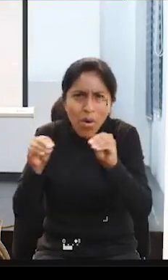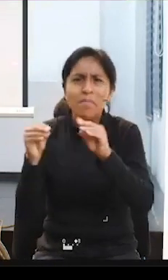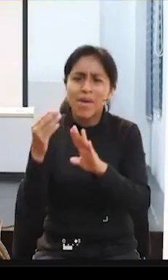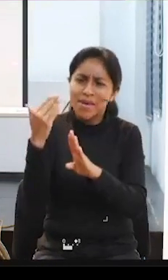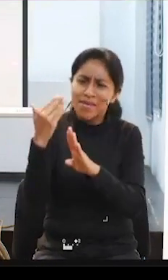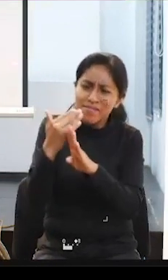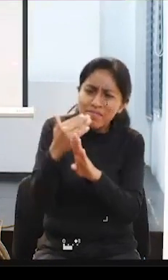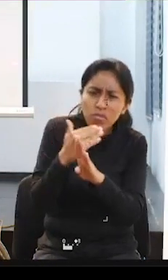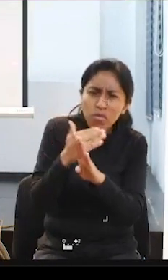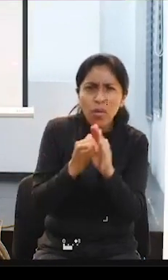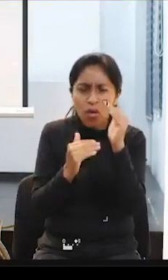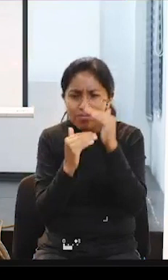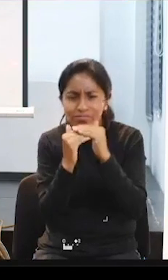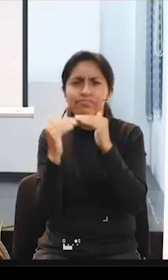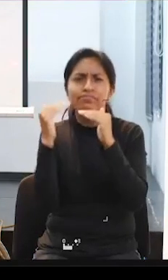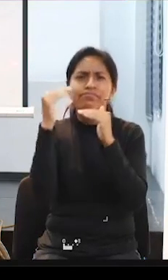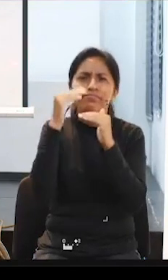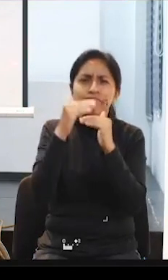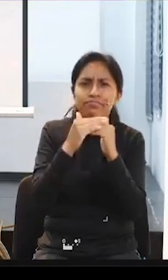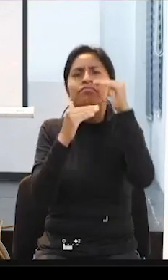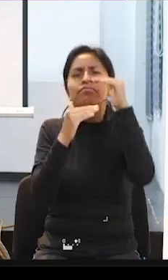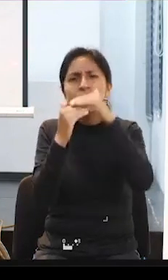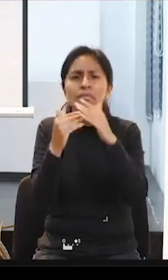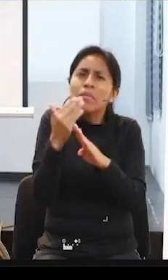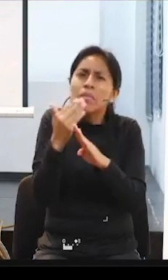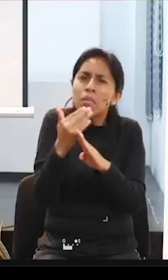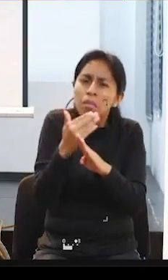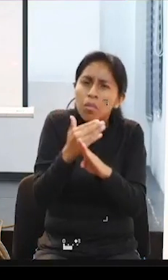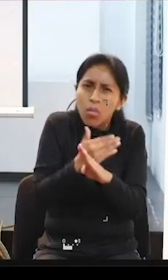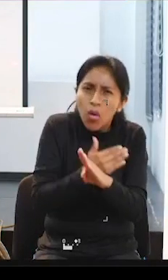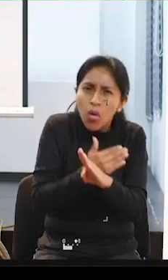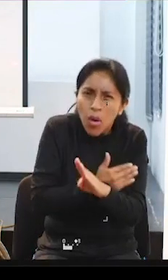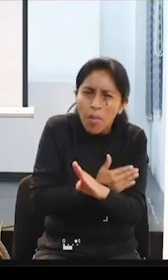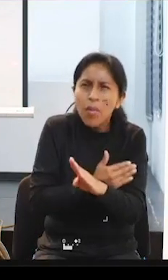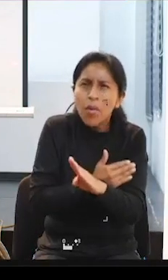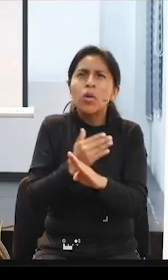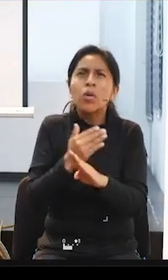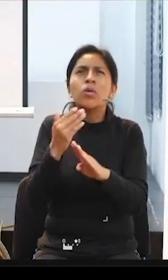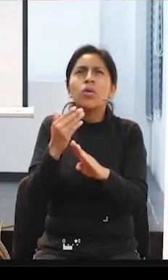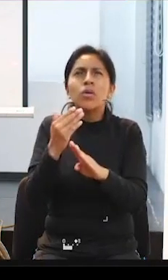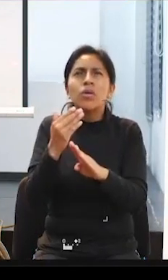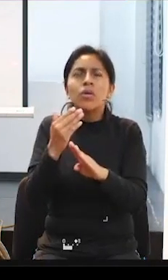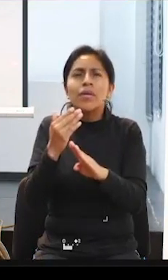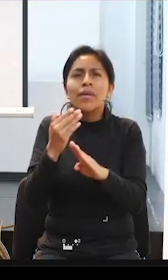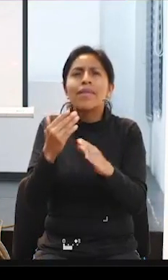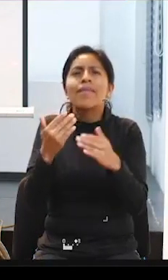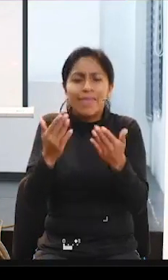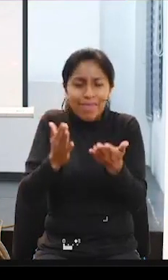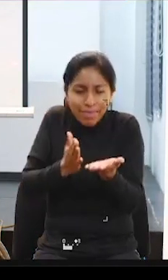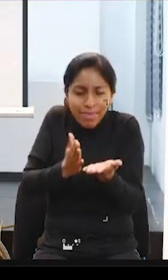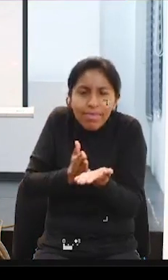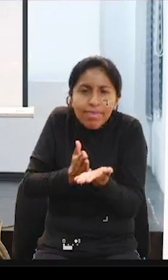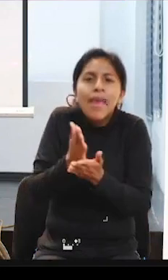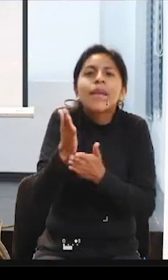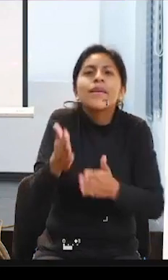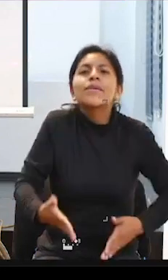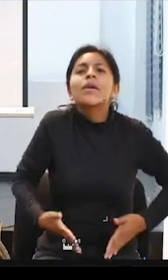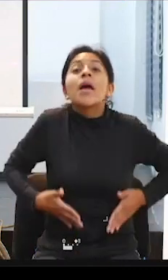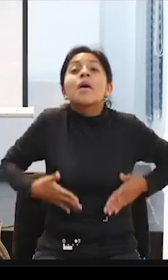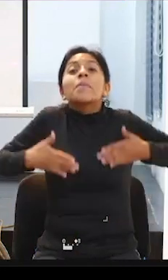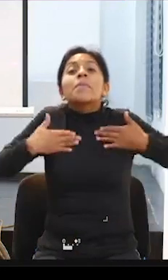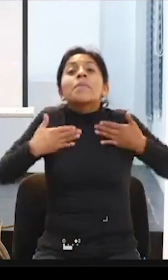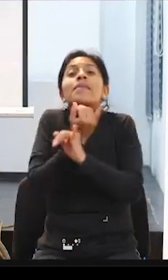y en conseguir, en muchos casos, que el derecho a una vida independiente